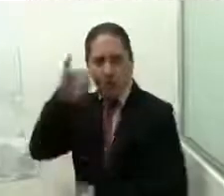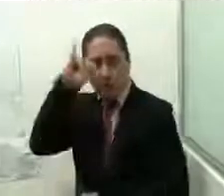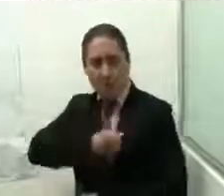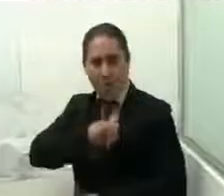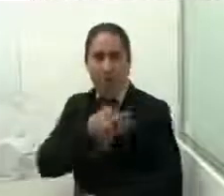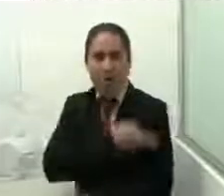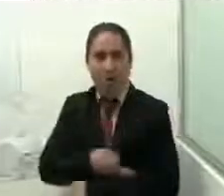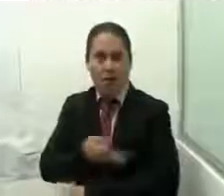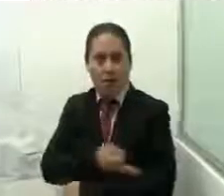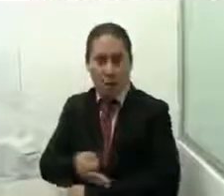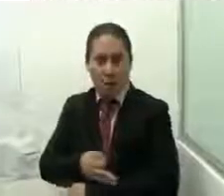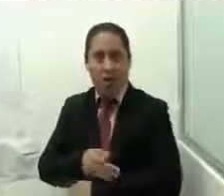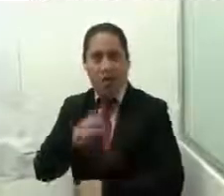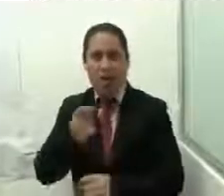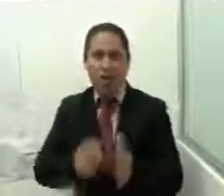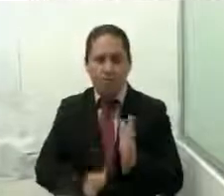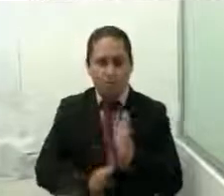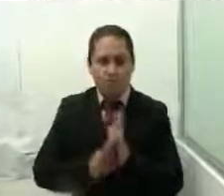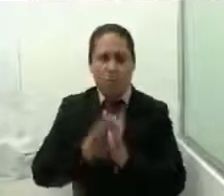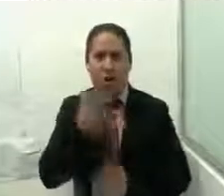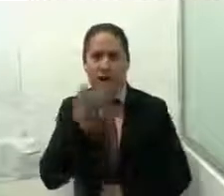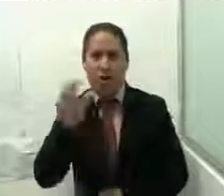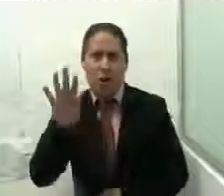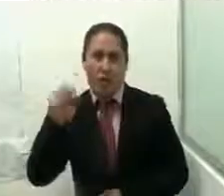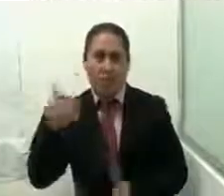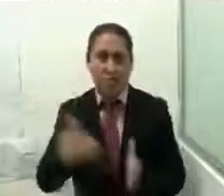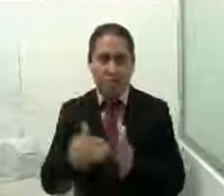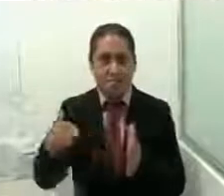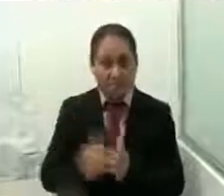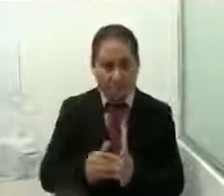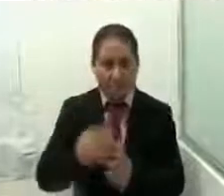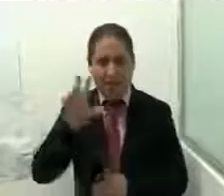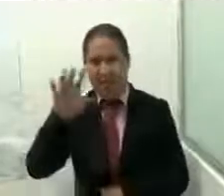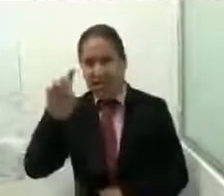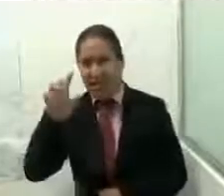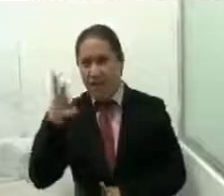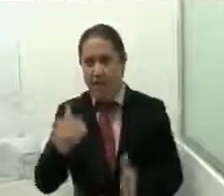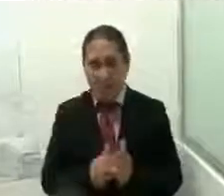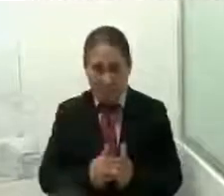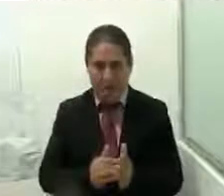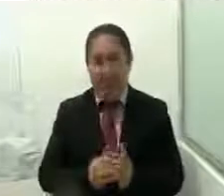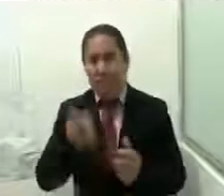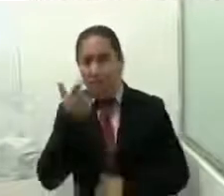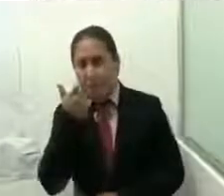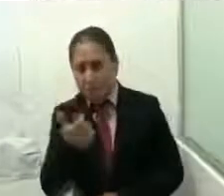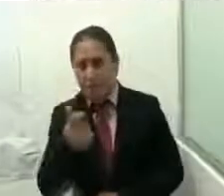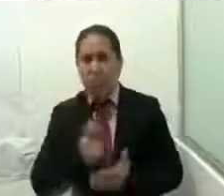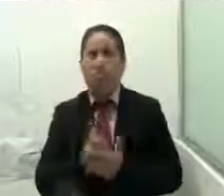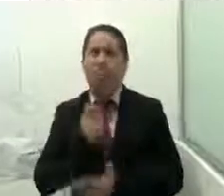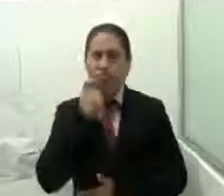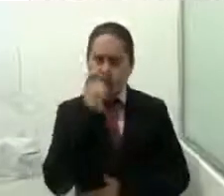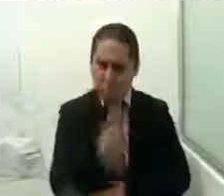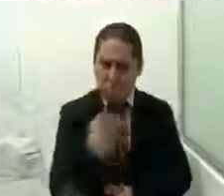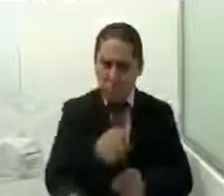alcanzándose una inversión histórica de 546 millones, 38.725 pesos, destinados para este sector.